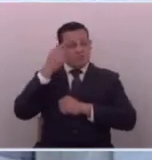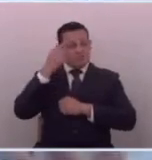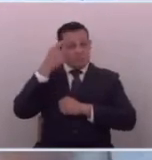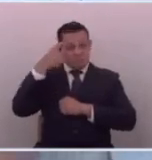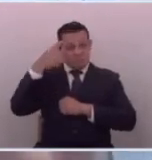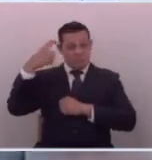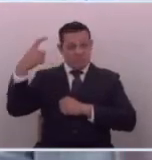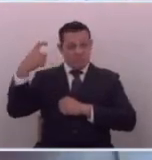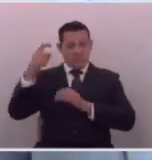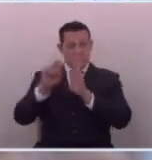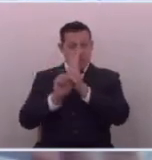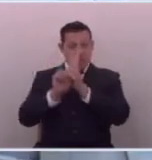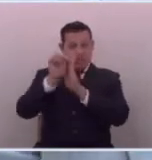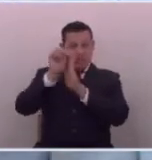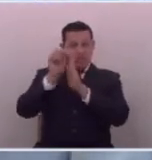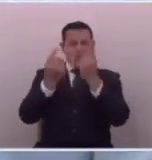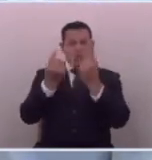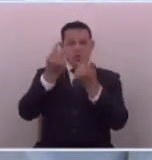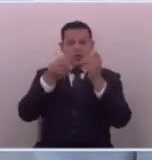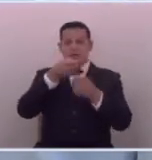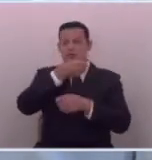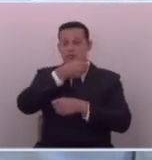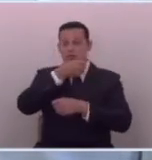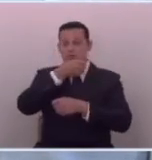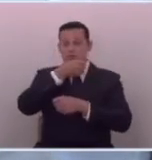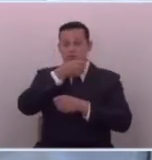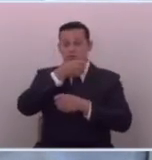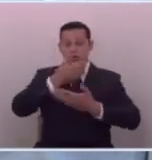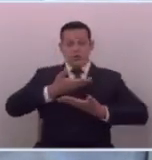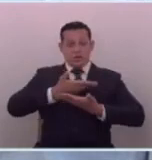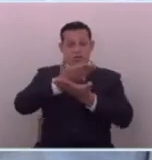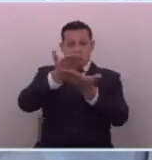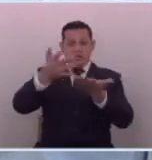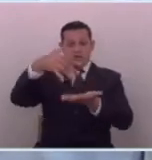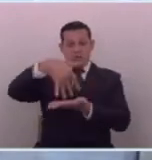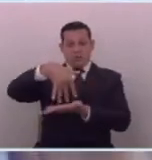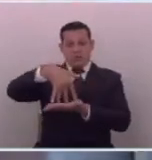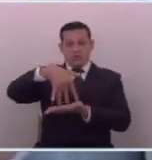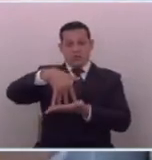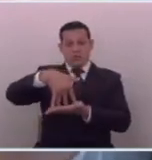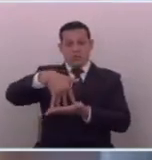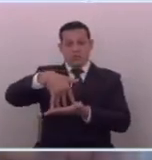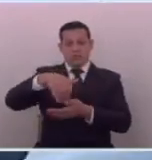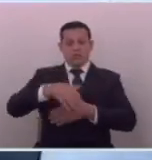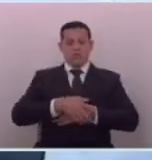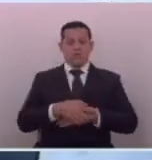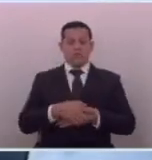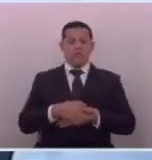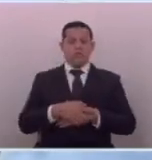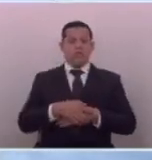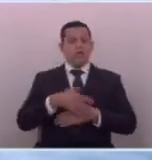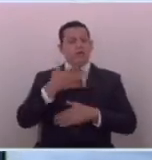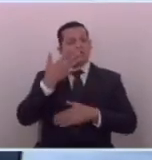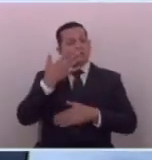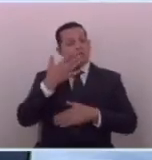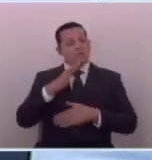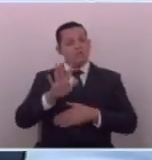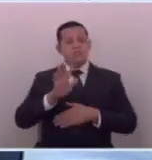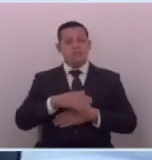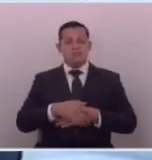el nivel o el tipo de información que le daban a la población y pareciera que